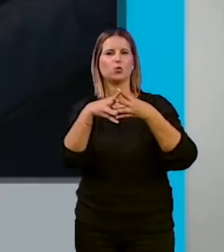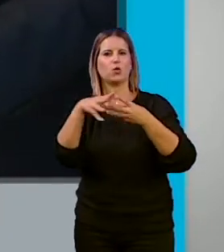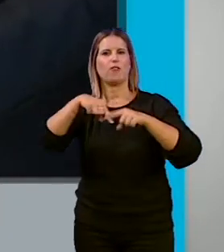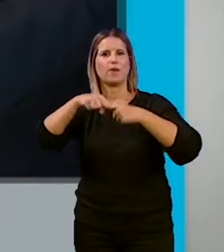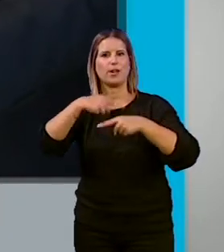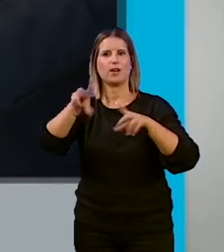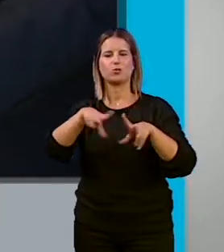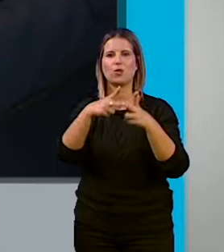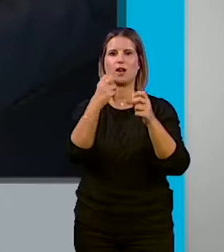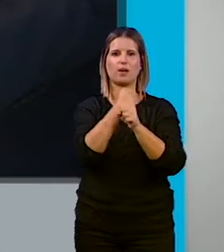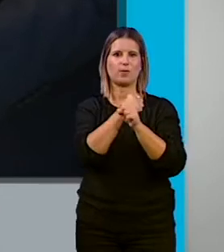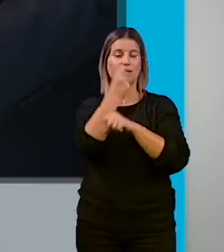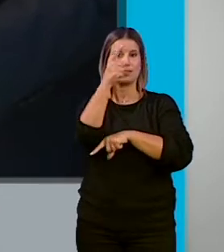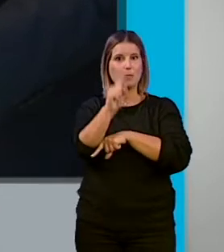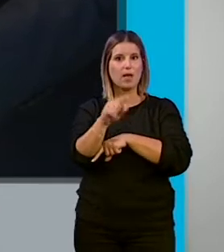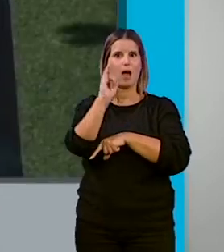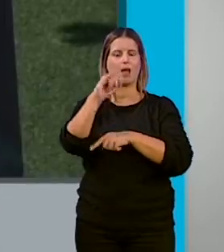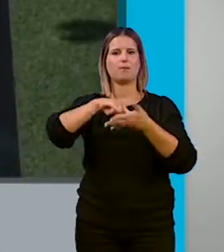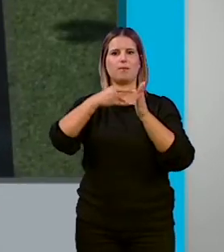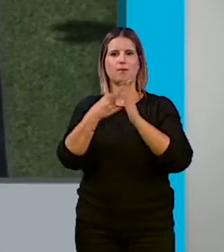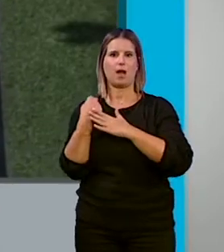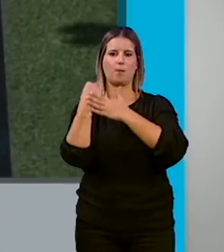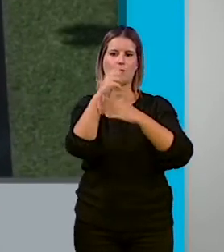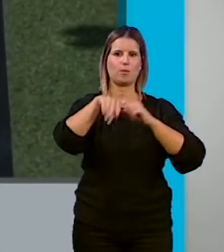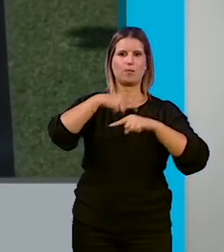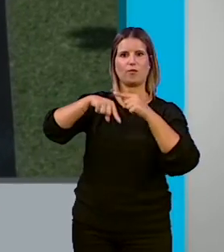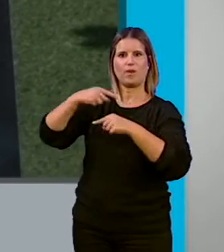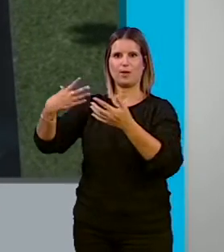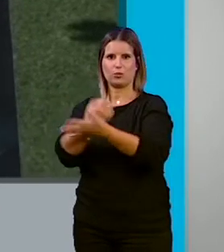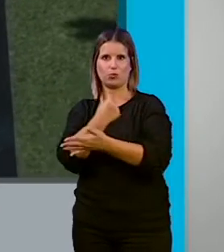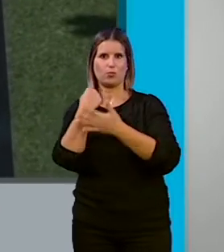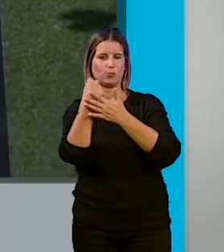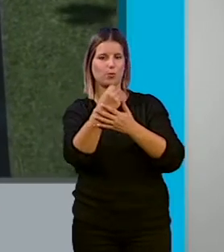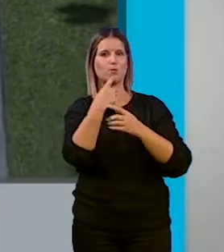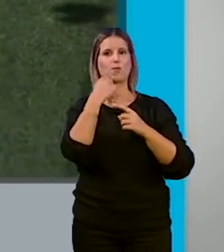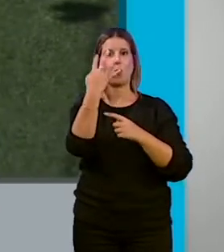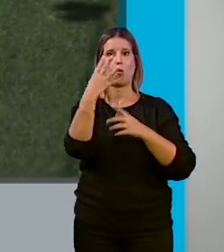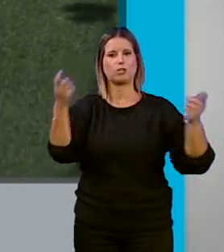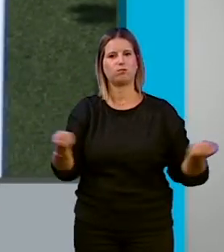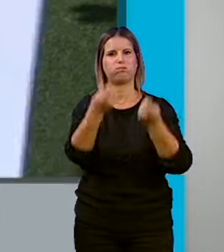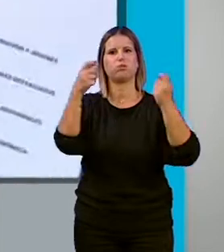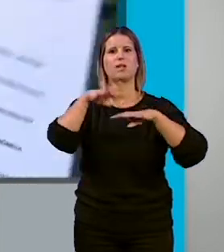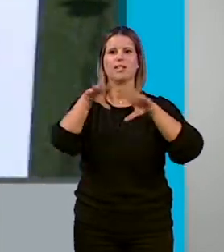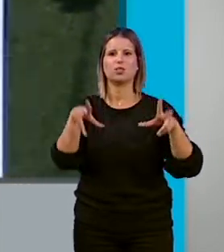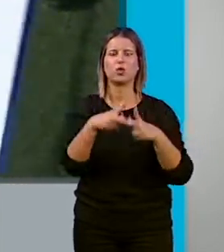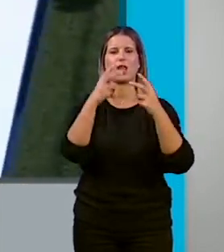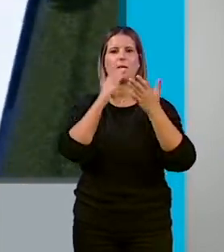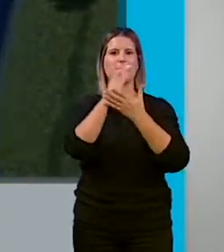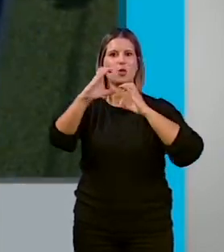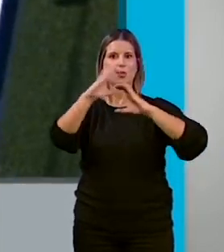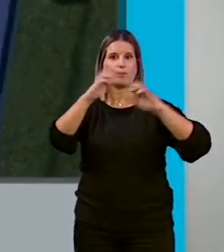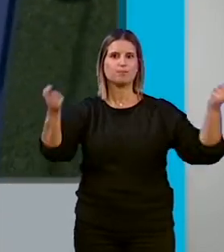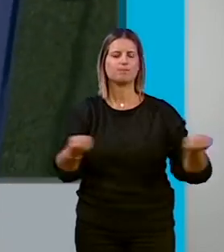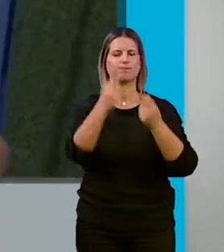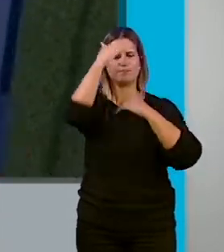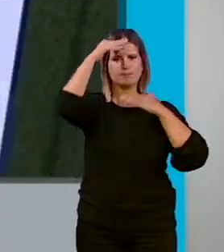sociales y laborales. Además, contempla un plan de apoyo para las familias. A través de cuatro spots para redes sociales y medios de comunicación, la campaña